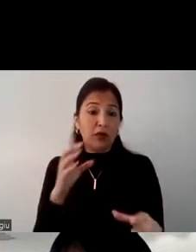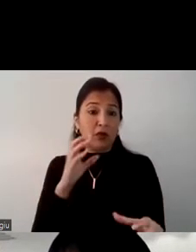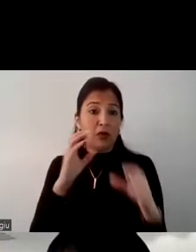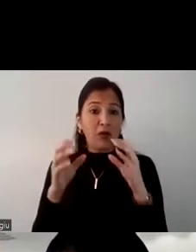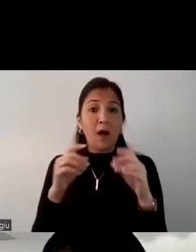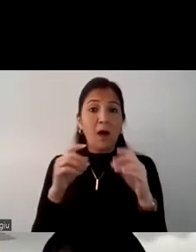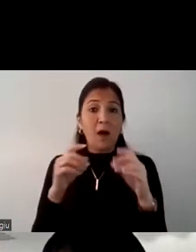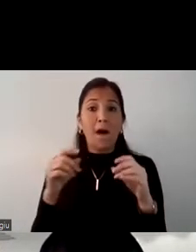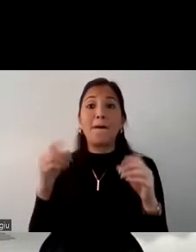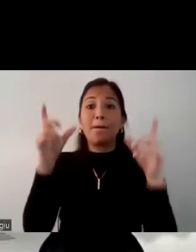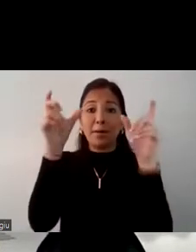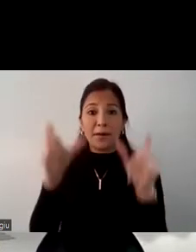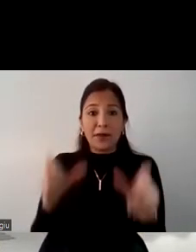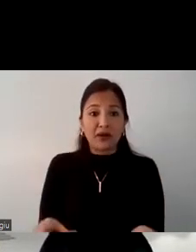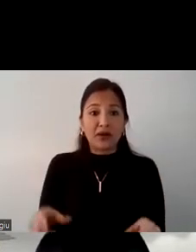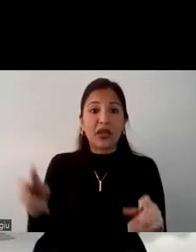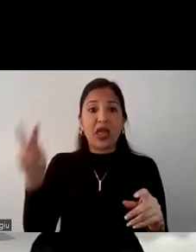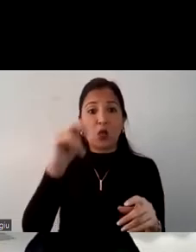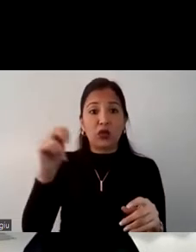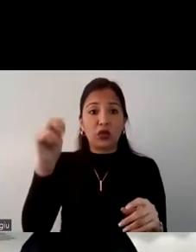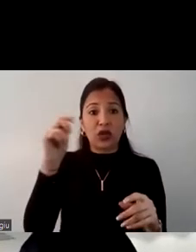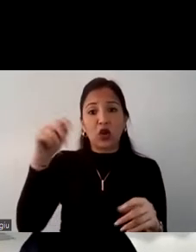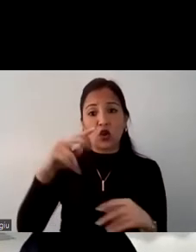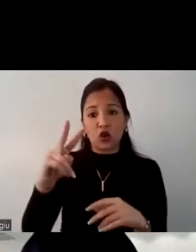perfil del potencial vacacionista ecuatoriano 2022 sentidos